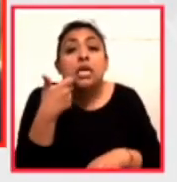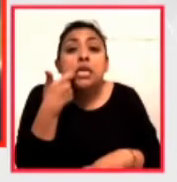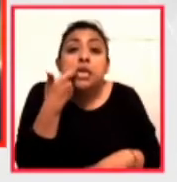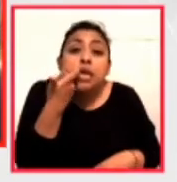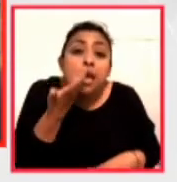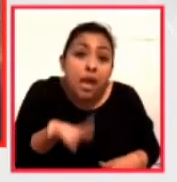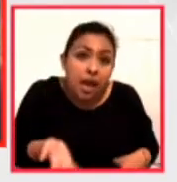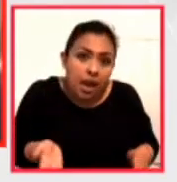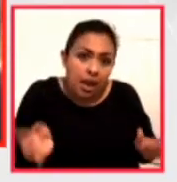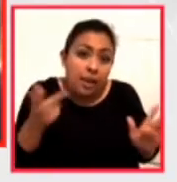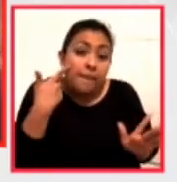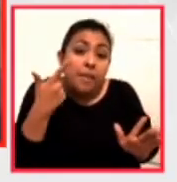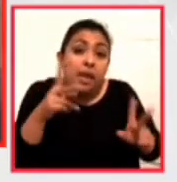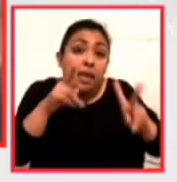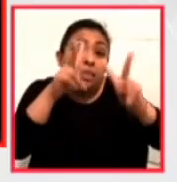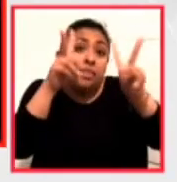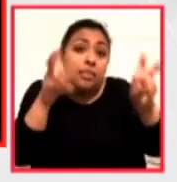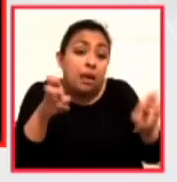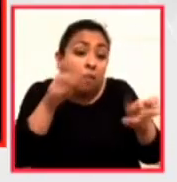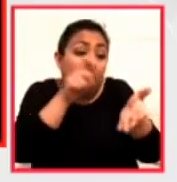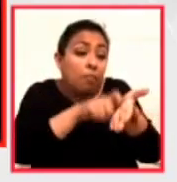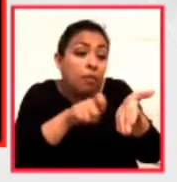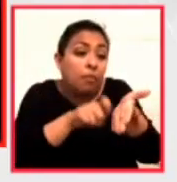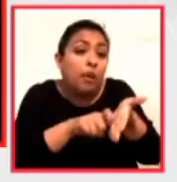desarrollar un tema y no ha podido.